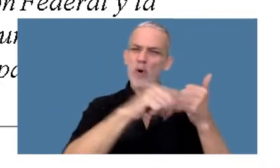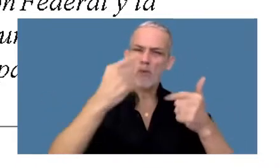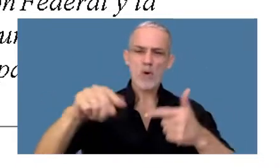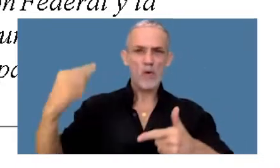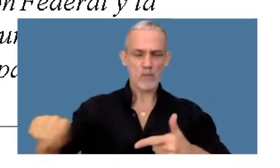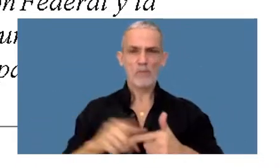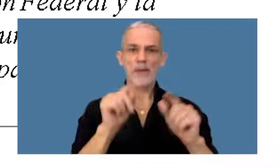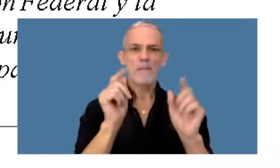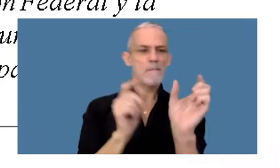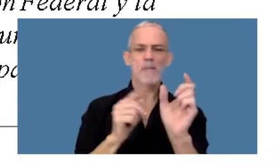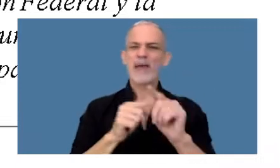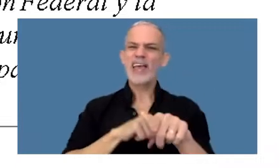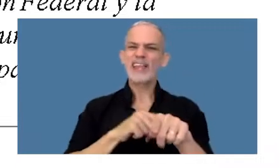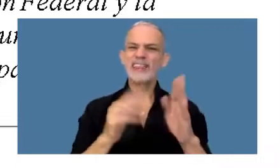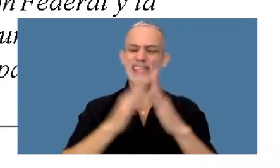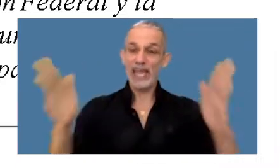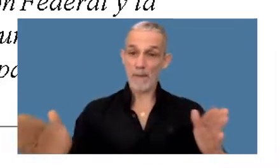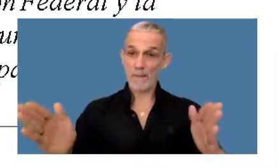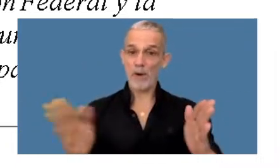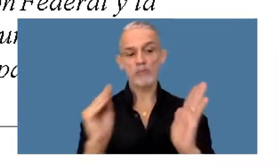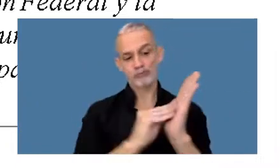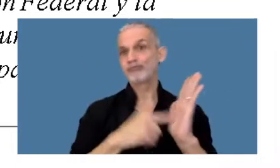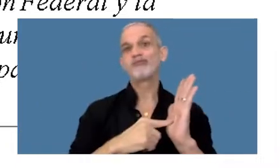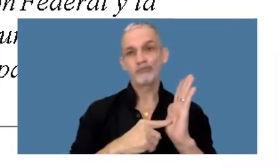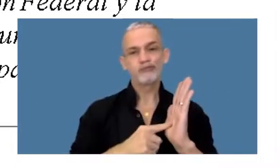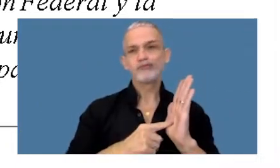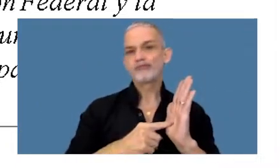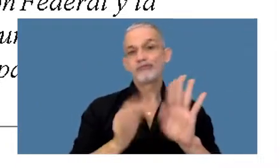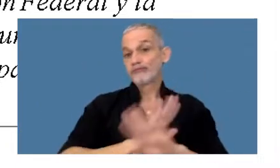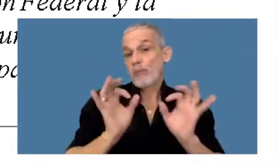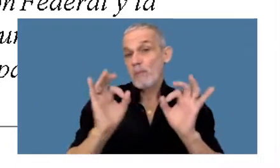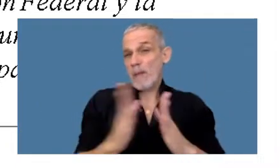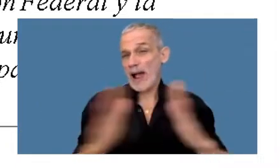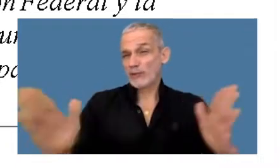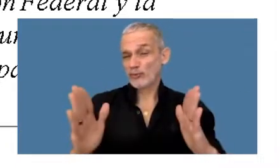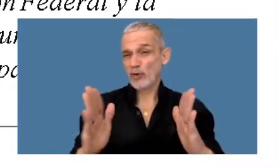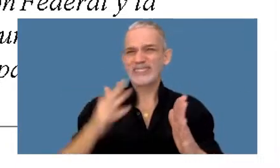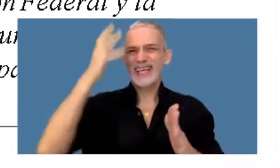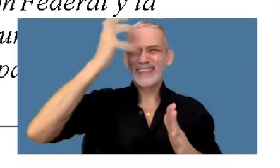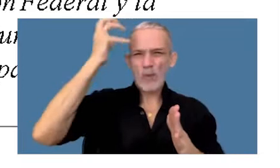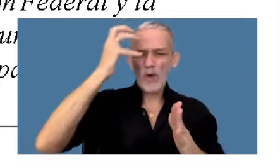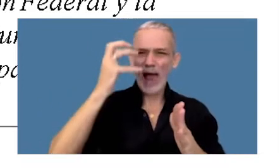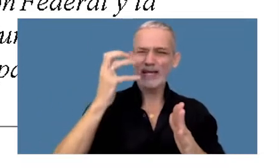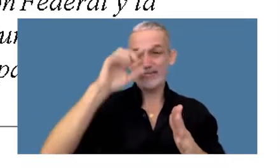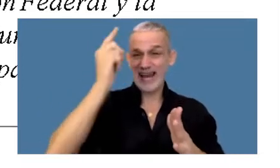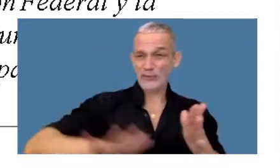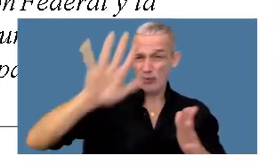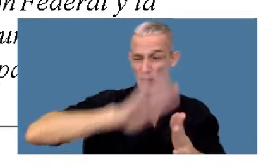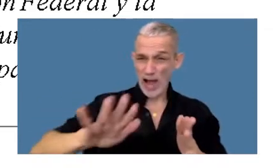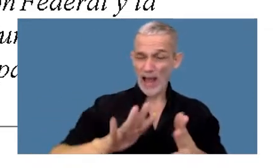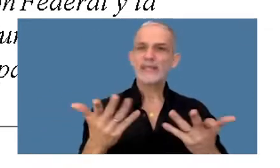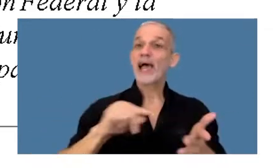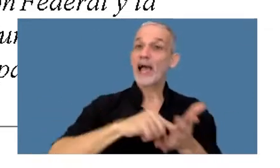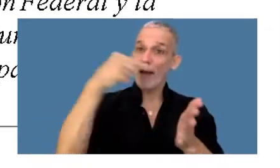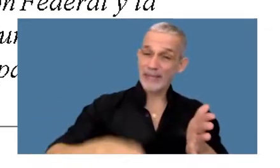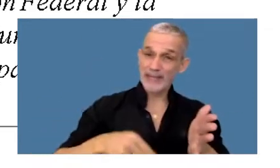términos y plazos, fijó, en este caso, una feria administrativa en los tribunales federales y nacionales de la